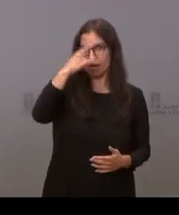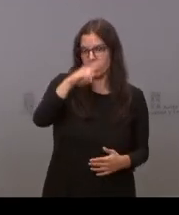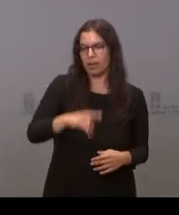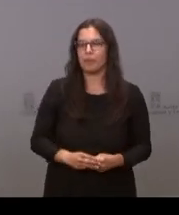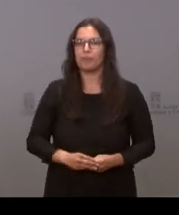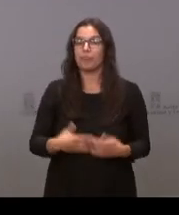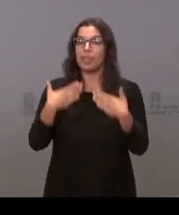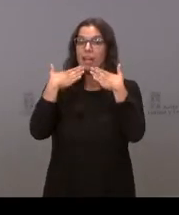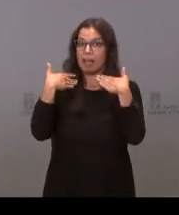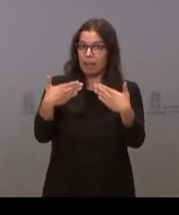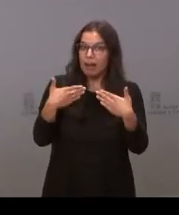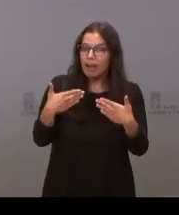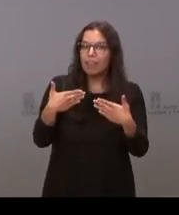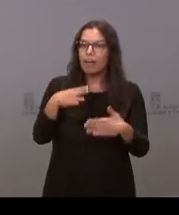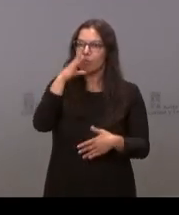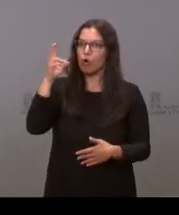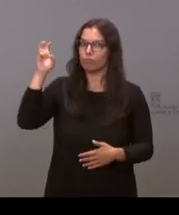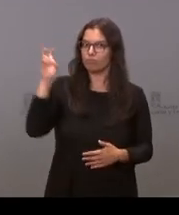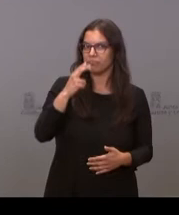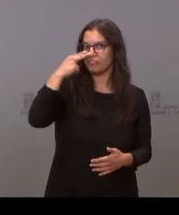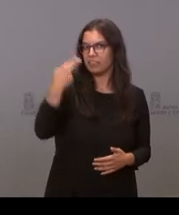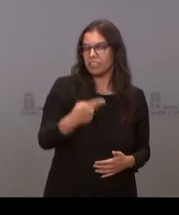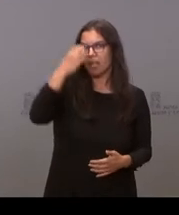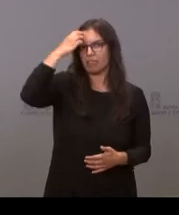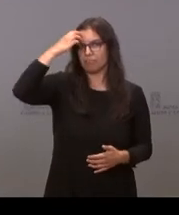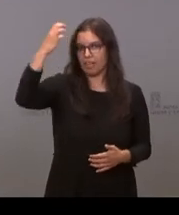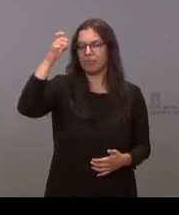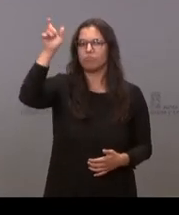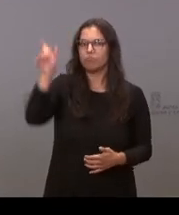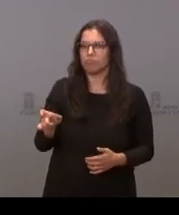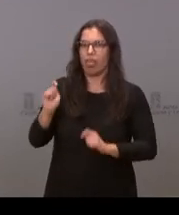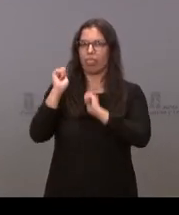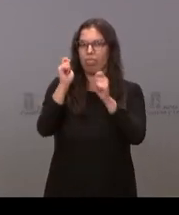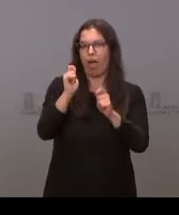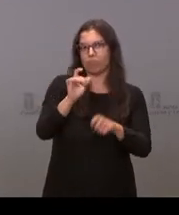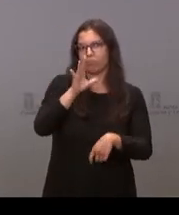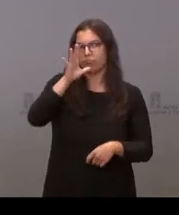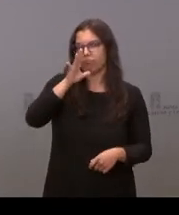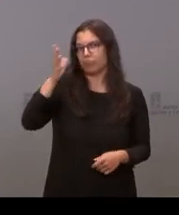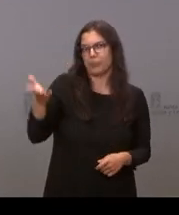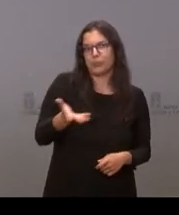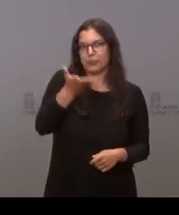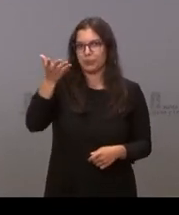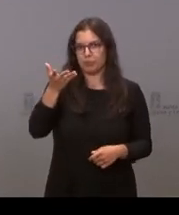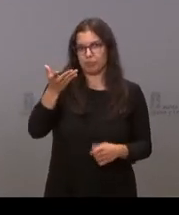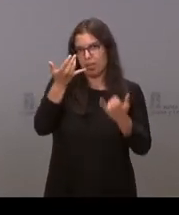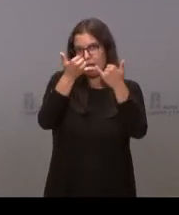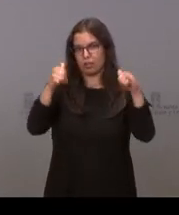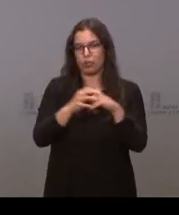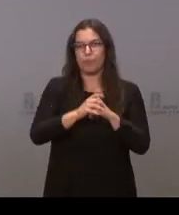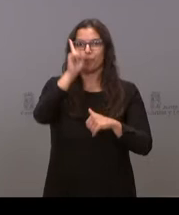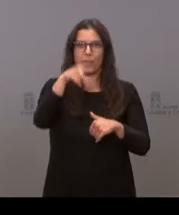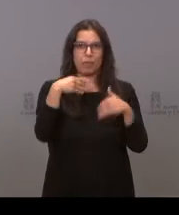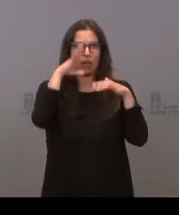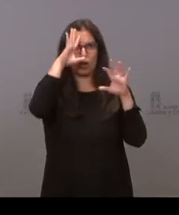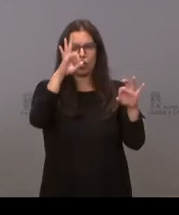la presencia de Su Majestad el Rey, que engrandece un acto de esta naturaleza. Por supuesto, agradecer al presidente del Gobierno,